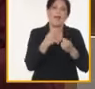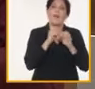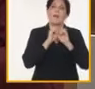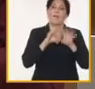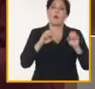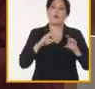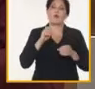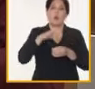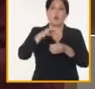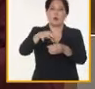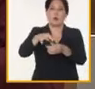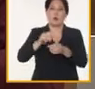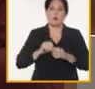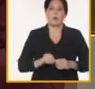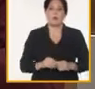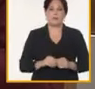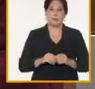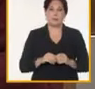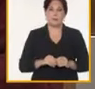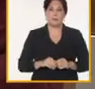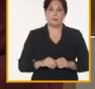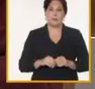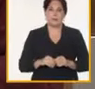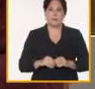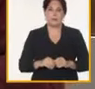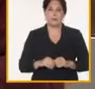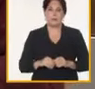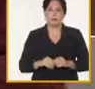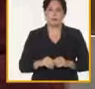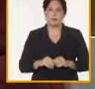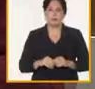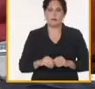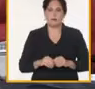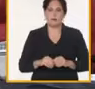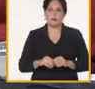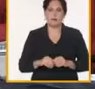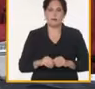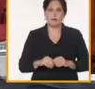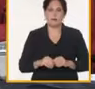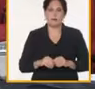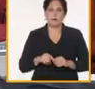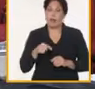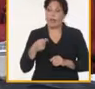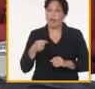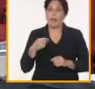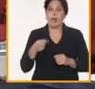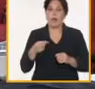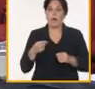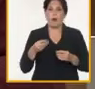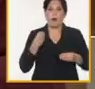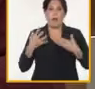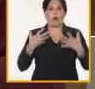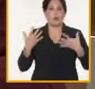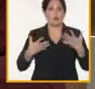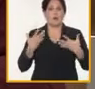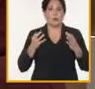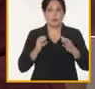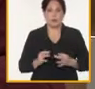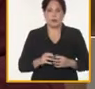cultiva tu pedacito Gerardo en esto ha sido un abanderado yo creo que hay que seguir estimulando este movimiento